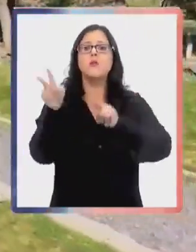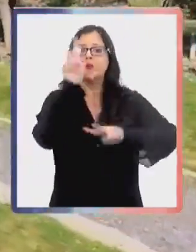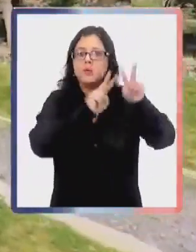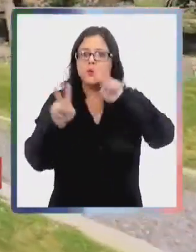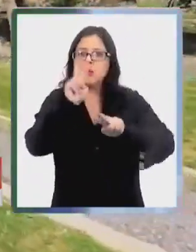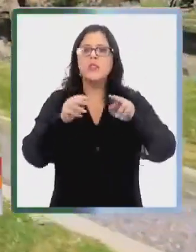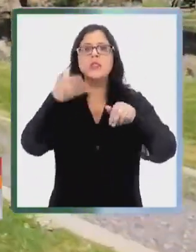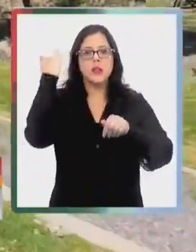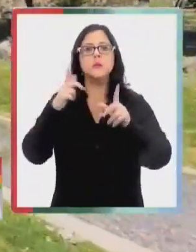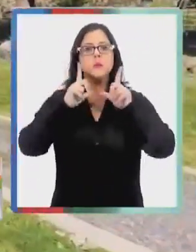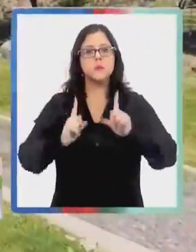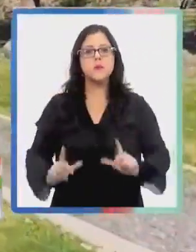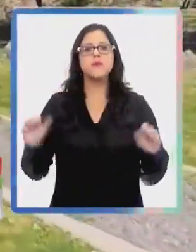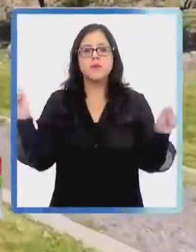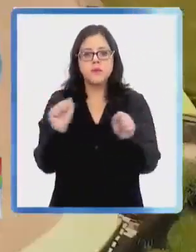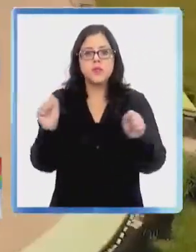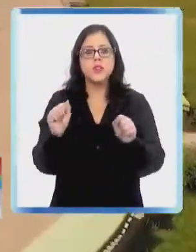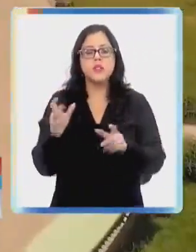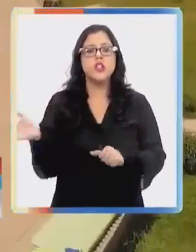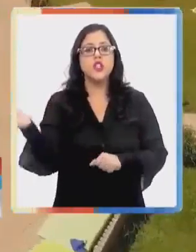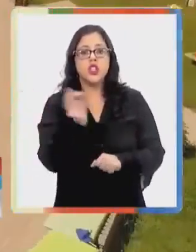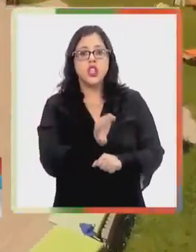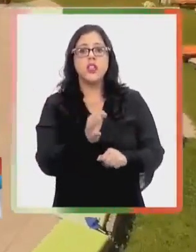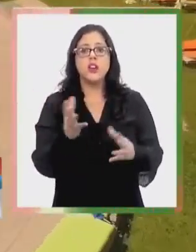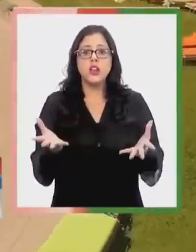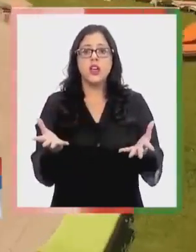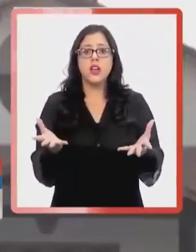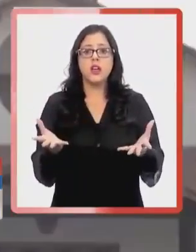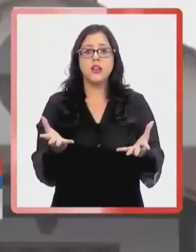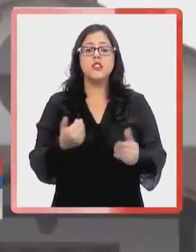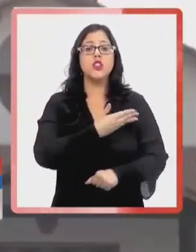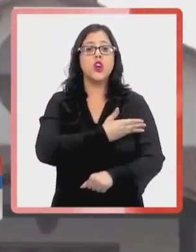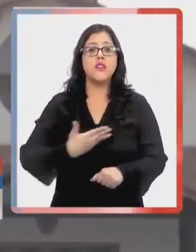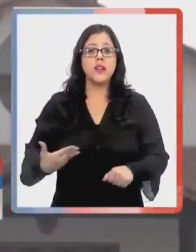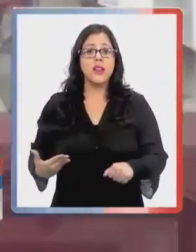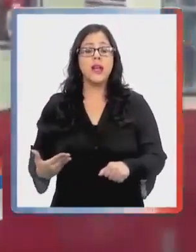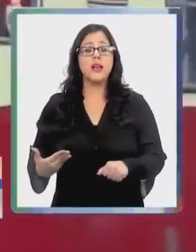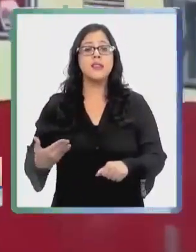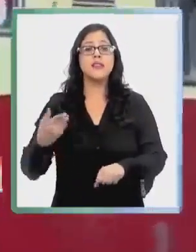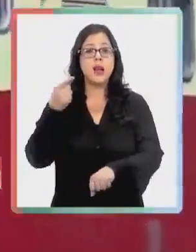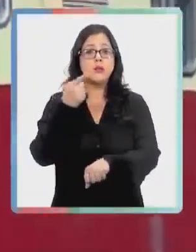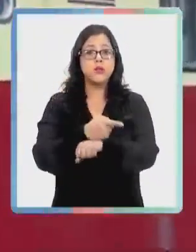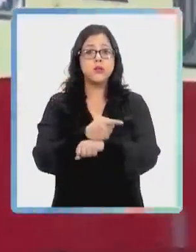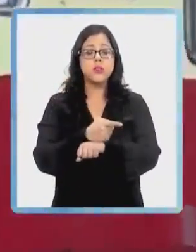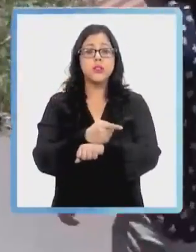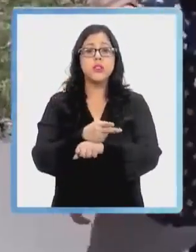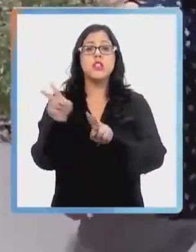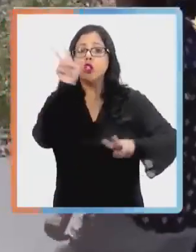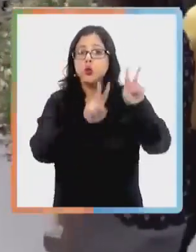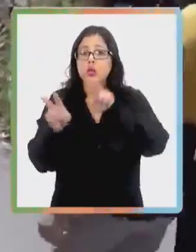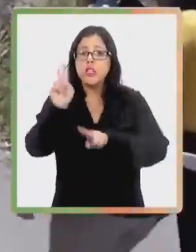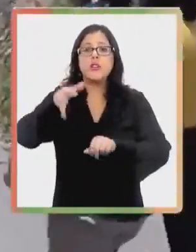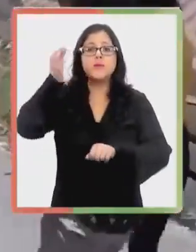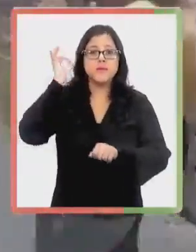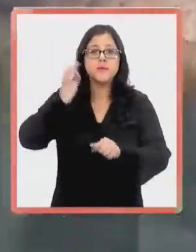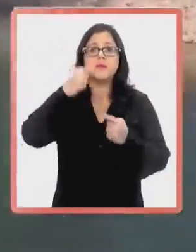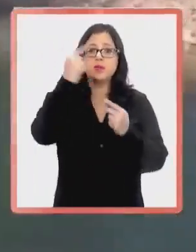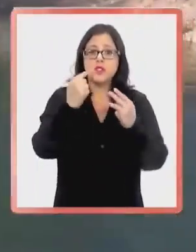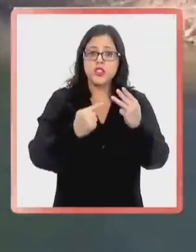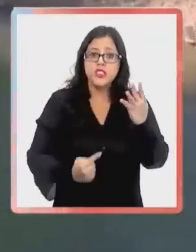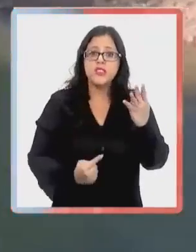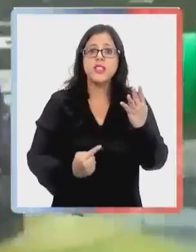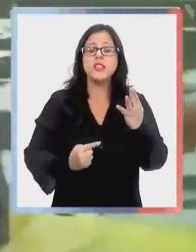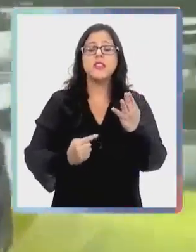turístico durante las vacaciones de invierno, según lo anunció la Mesa de la Gobernanza Turística, tras una reunión sostenida con distintos